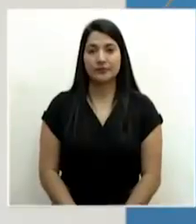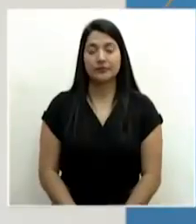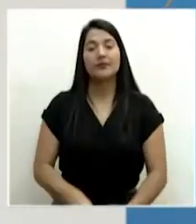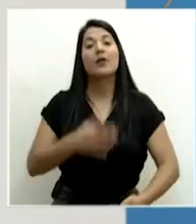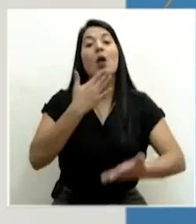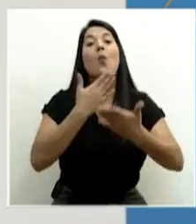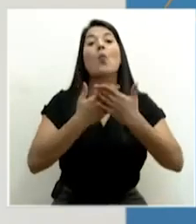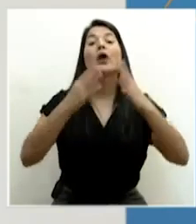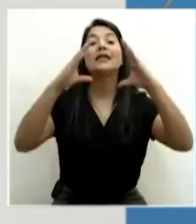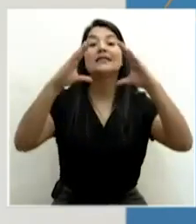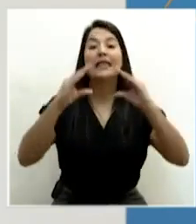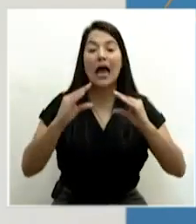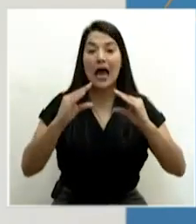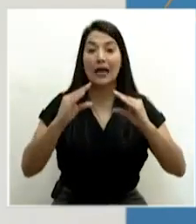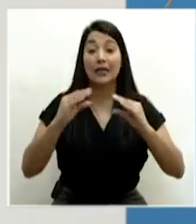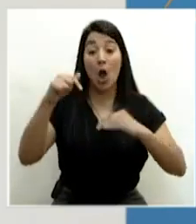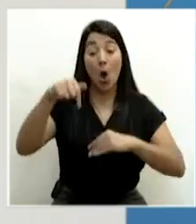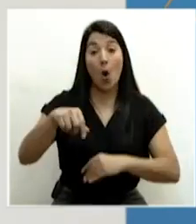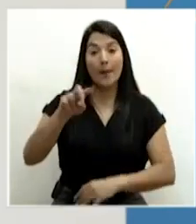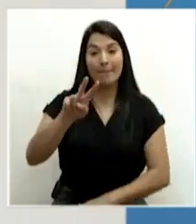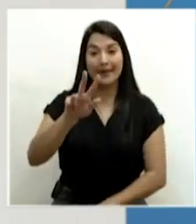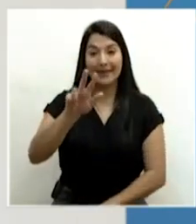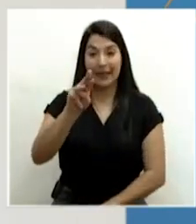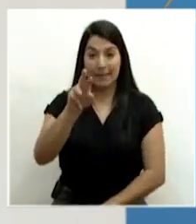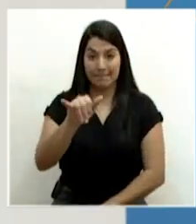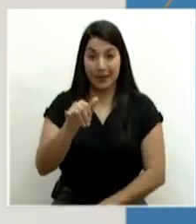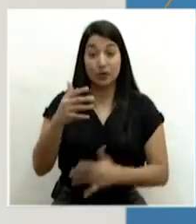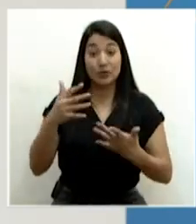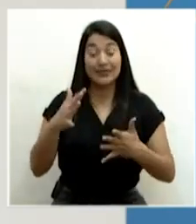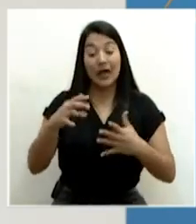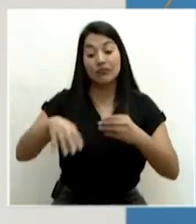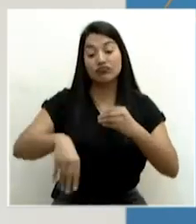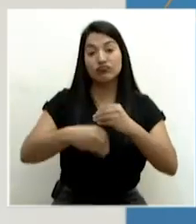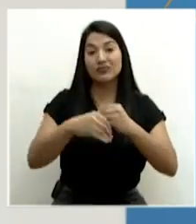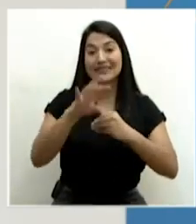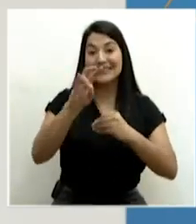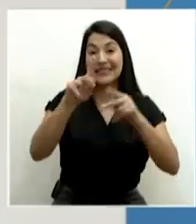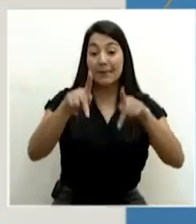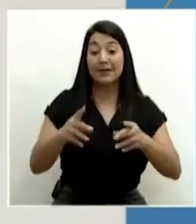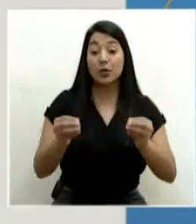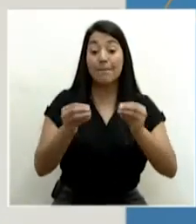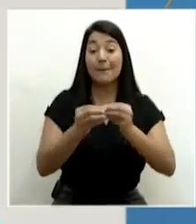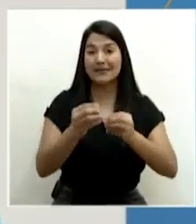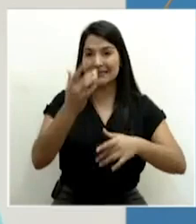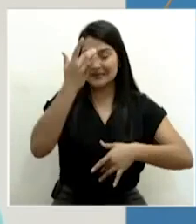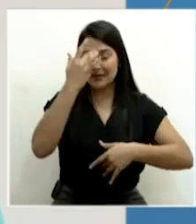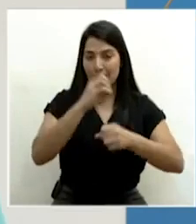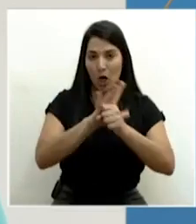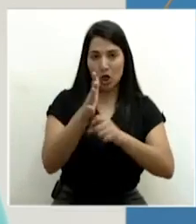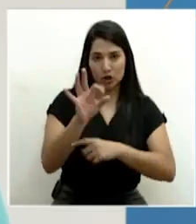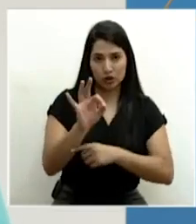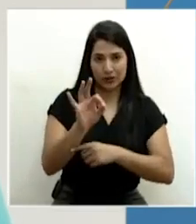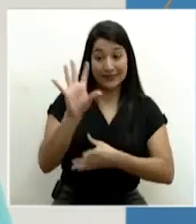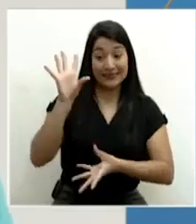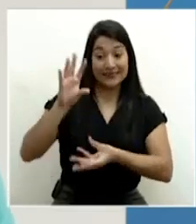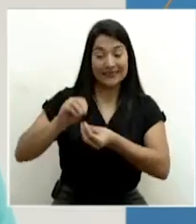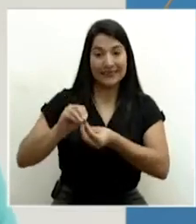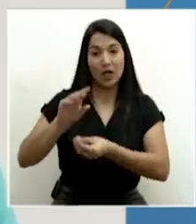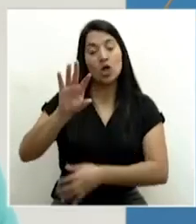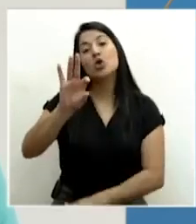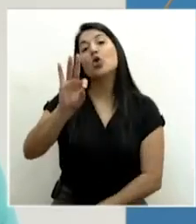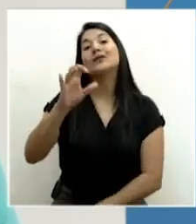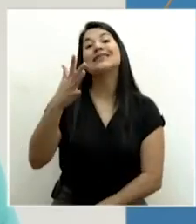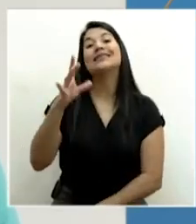Buenas tardes. Al ser 23 de mayo se registran siete casos nuevos de COVID-19 para un total de 918